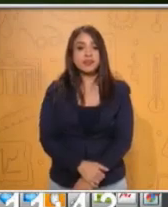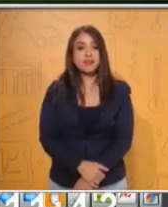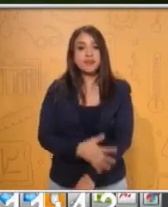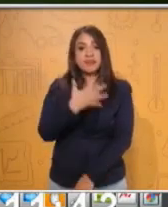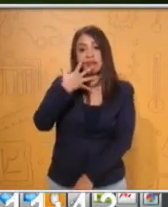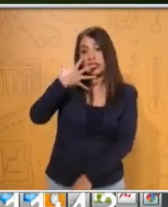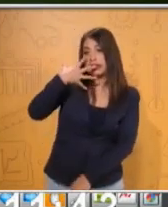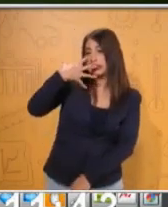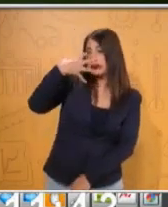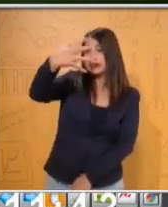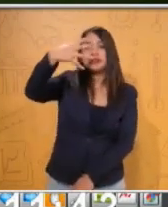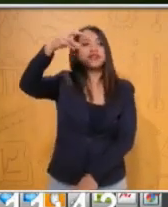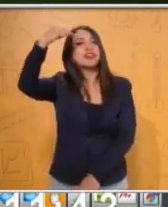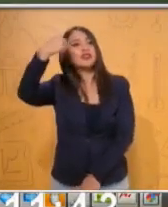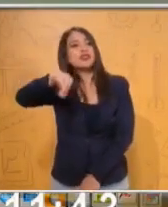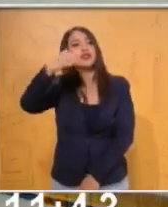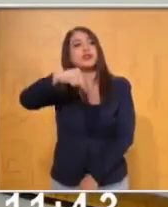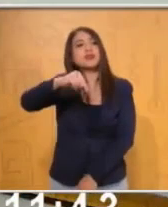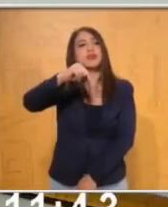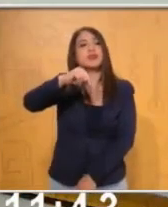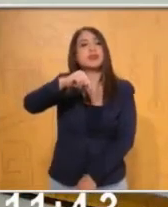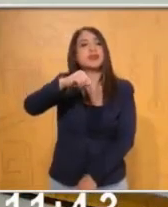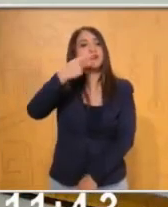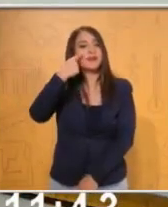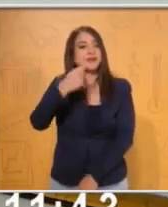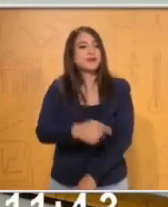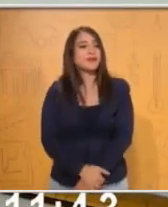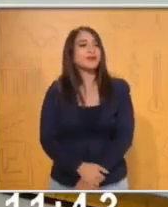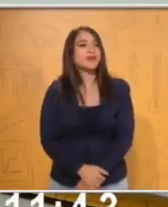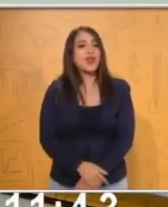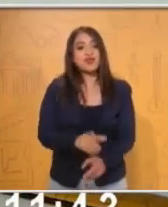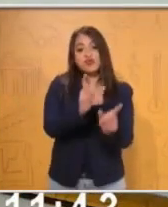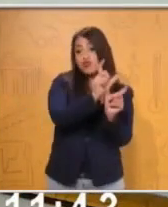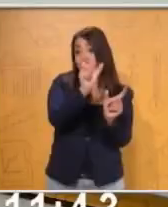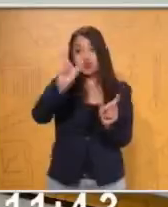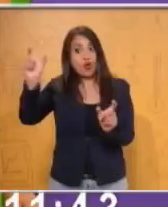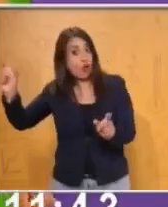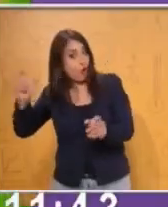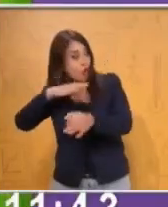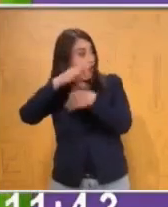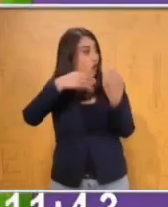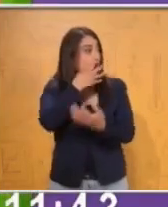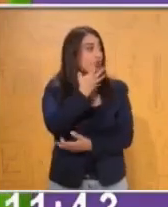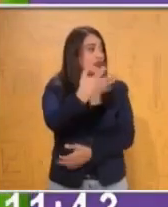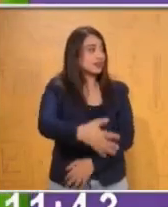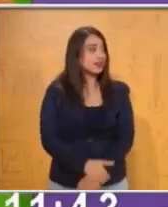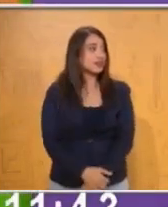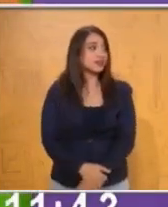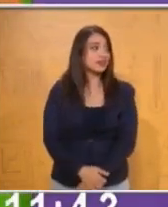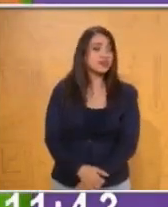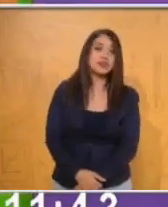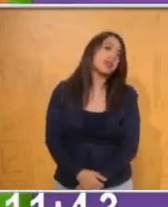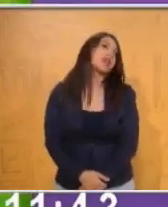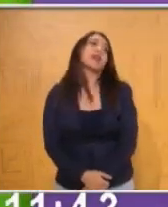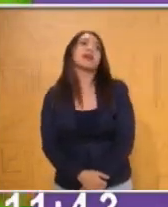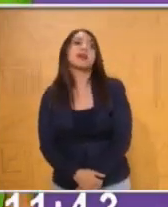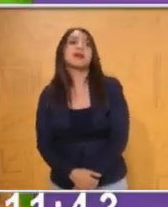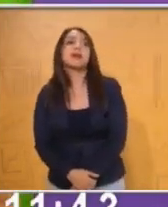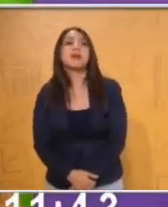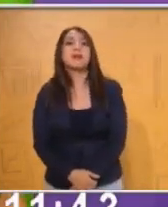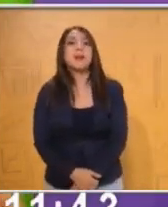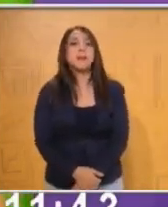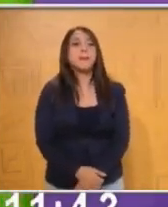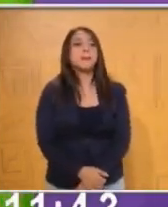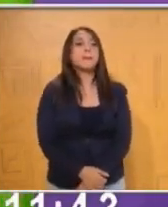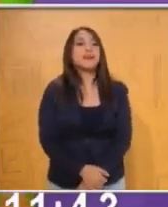Gritar tu nombre completo. A ver. ¿Pero al mismo tiempo? ¿Al mismo tiempo? Pues, este, de uno en